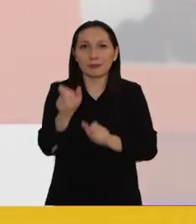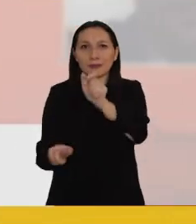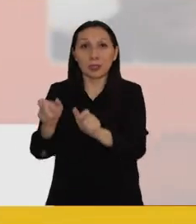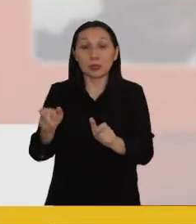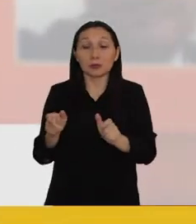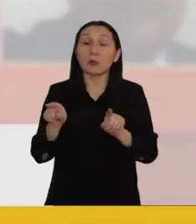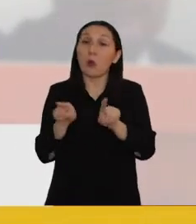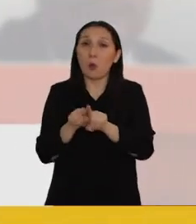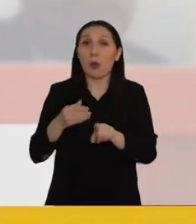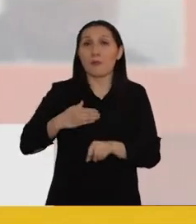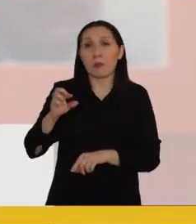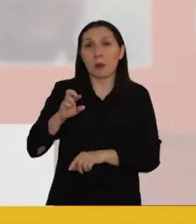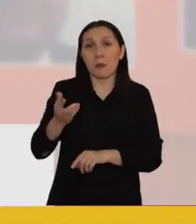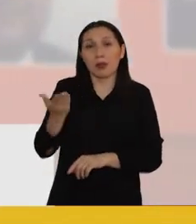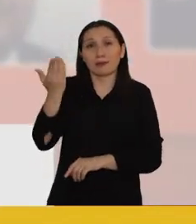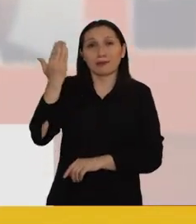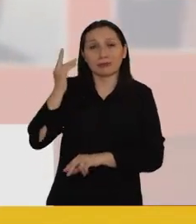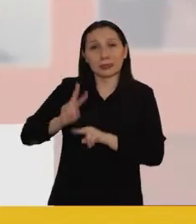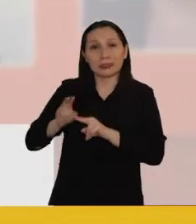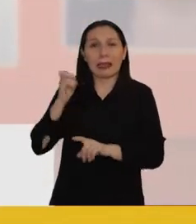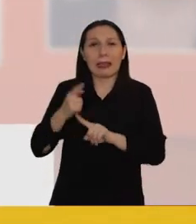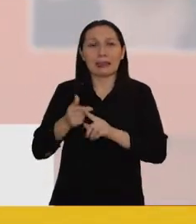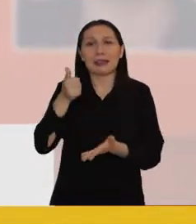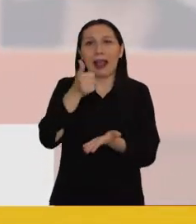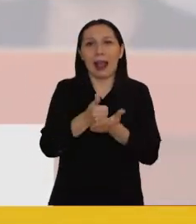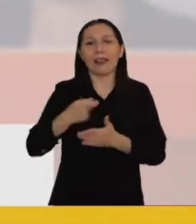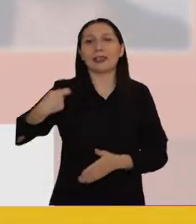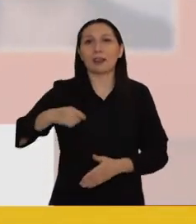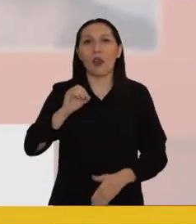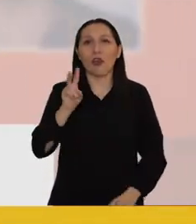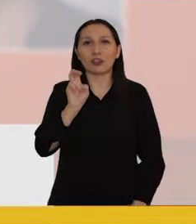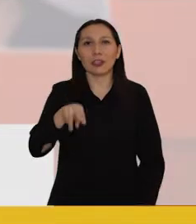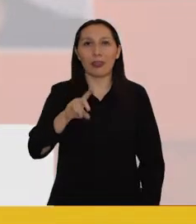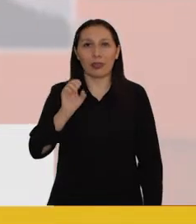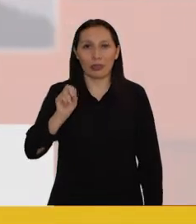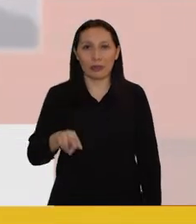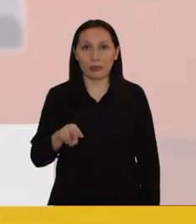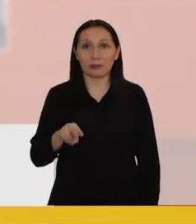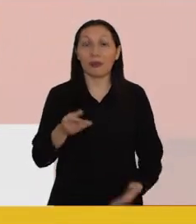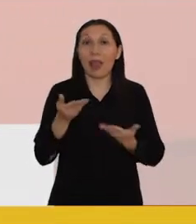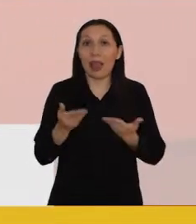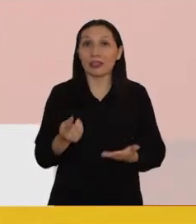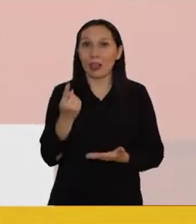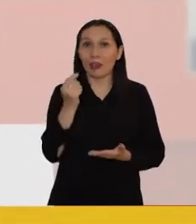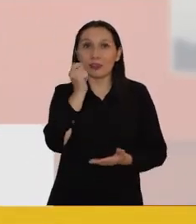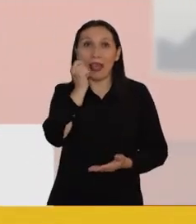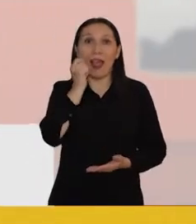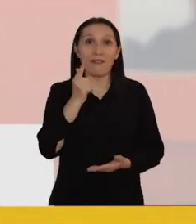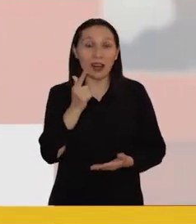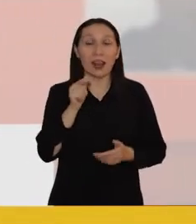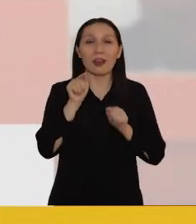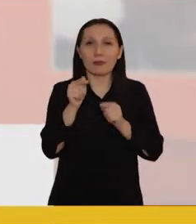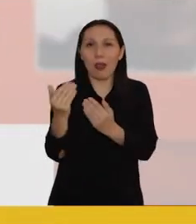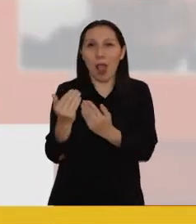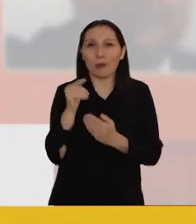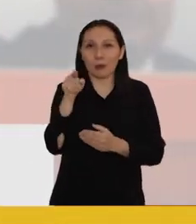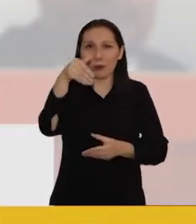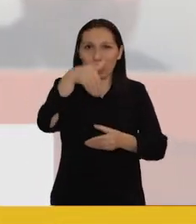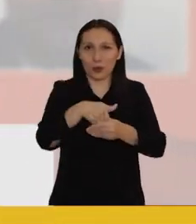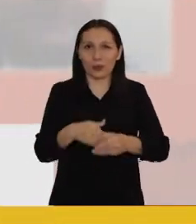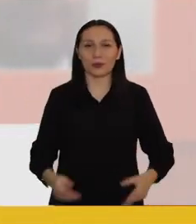problemas de la gente. Así como lo hizo mi padre, el exalcalde y senador Osandón. Este 11 de abril,